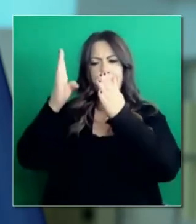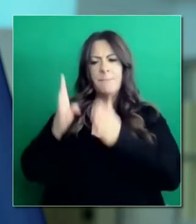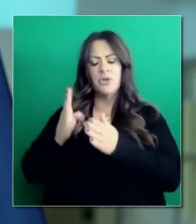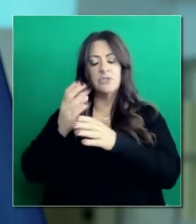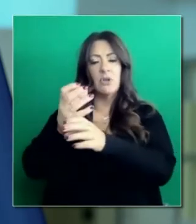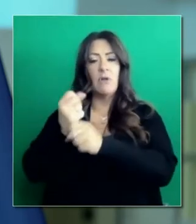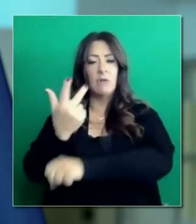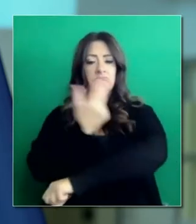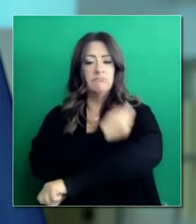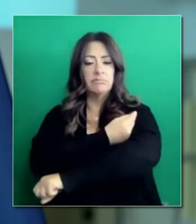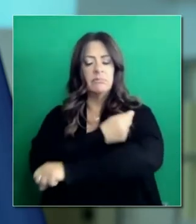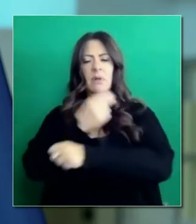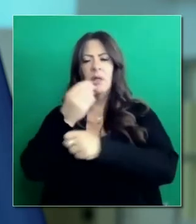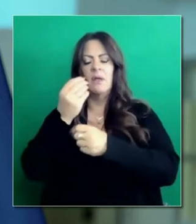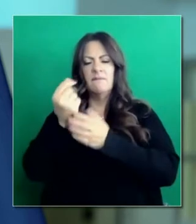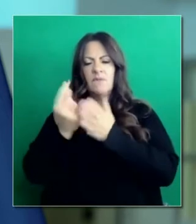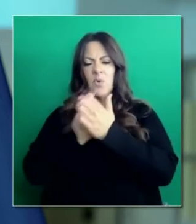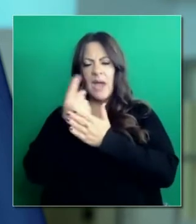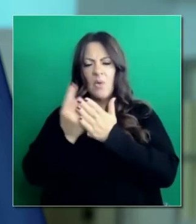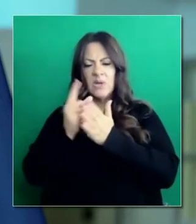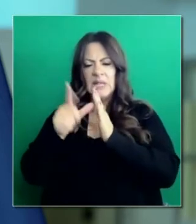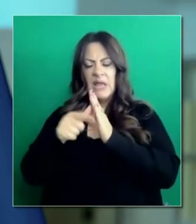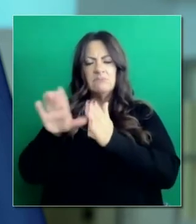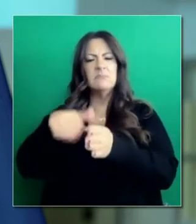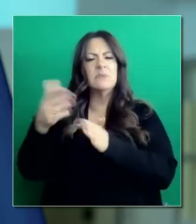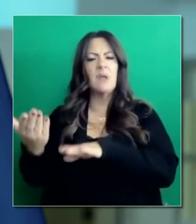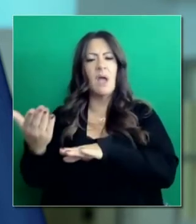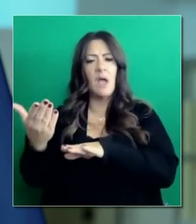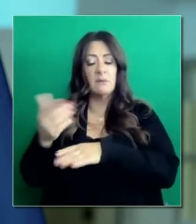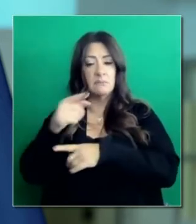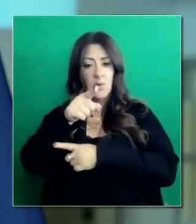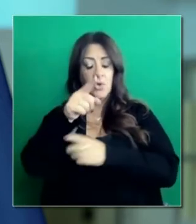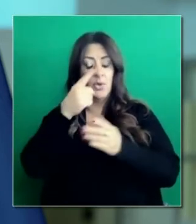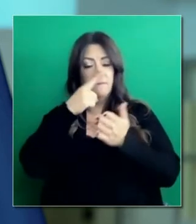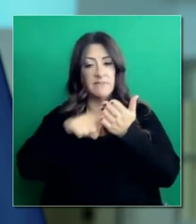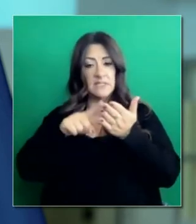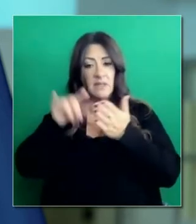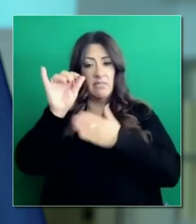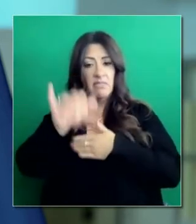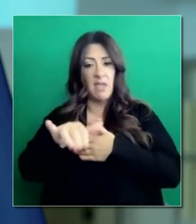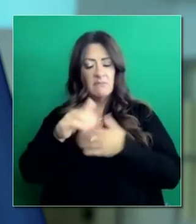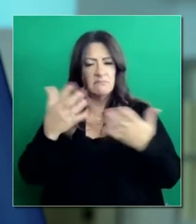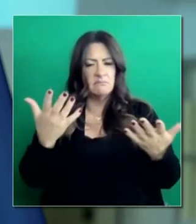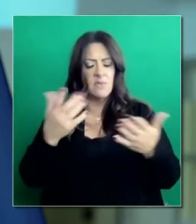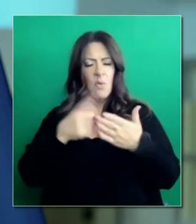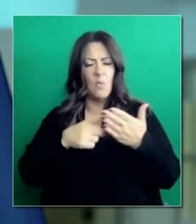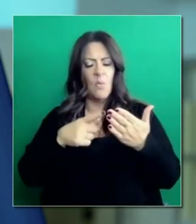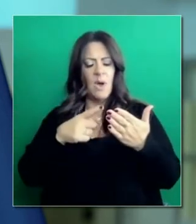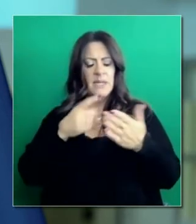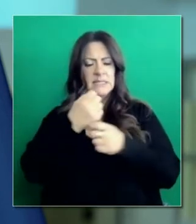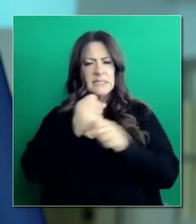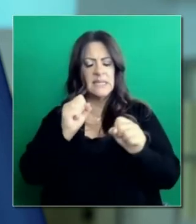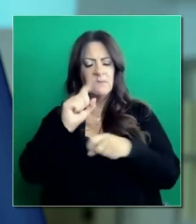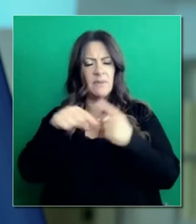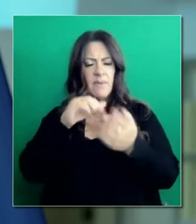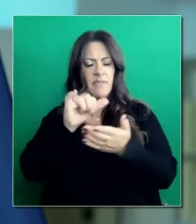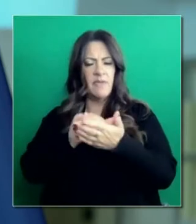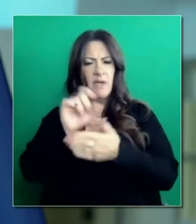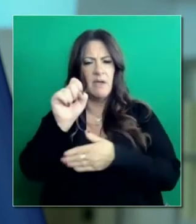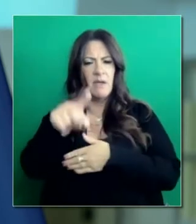y los individuos y las horas después. Es si ellos han tenido efectos y se está investigando esto y qué efectos tendrán en el futuro.